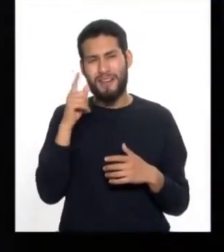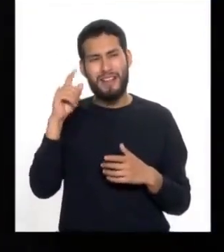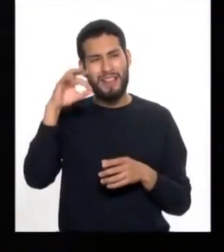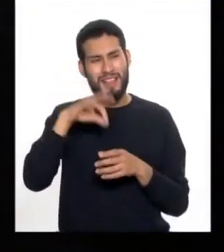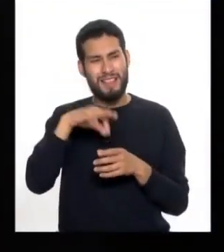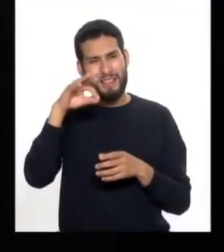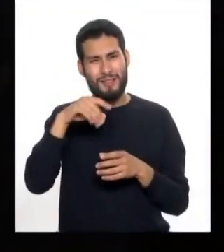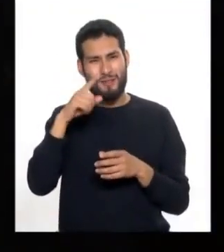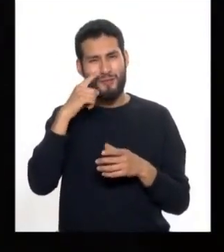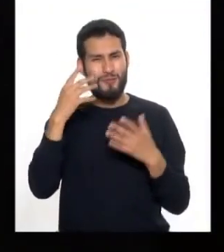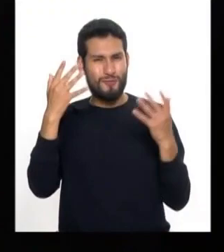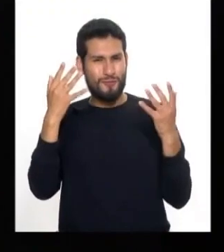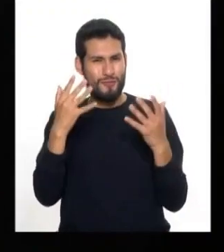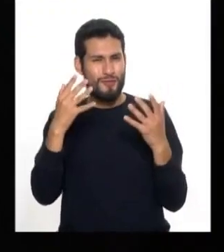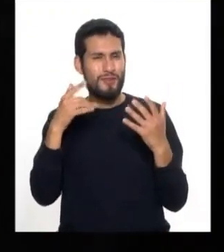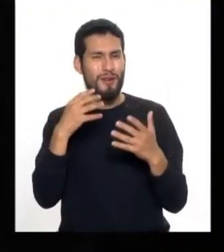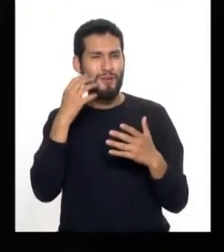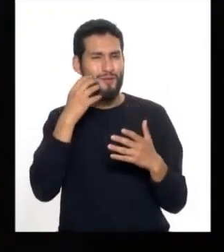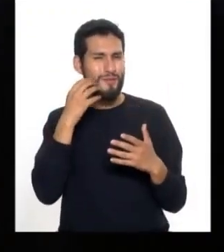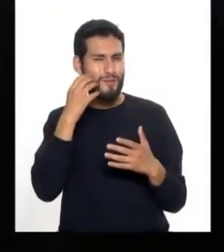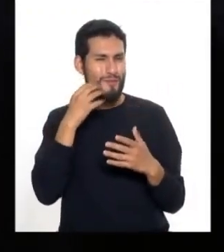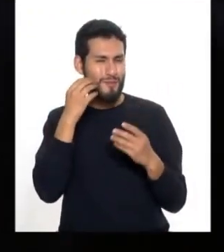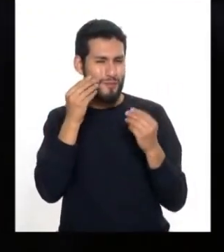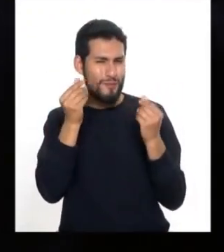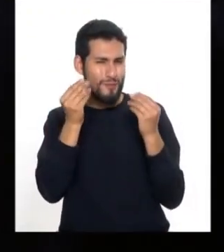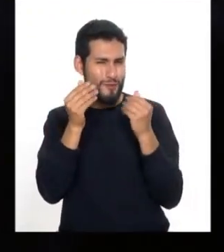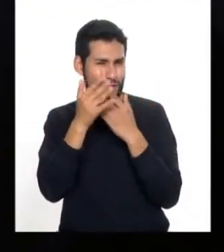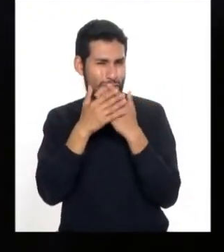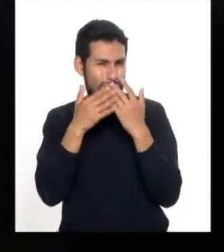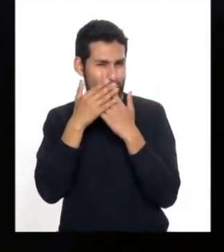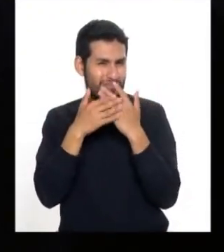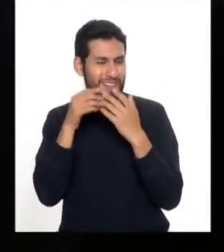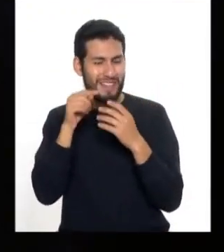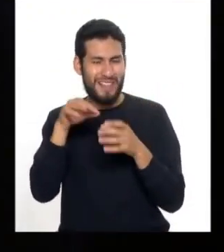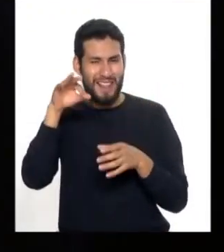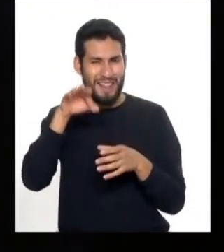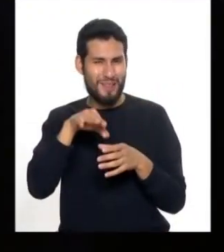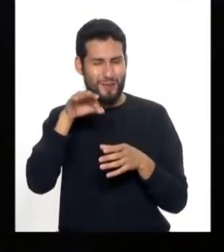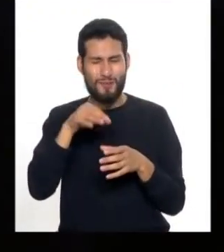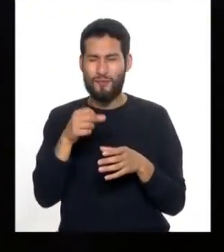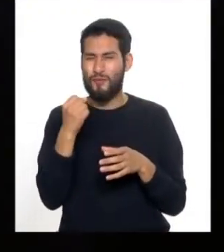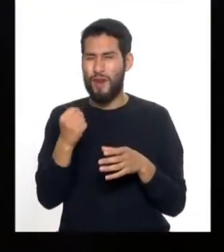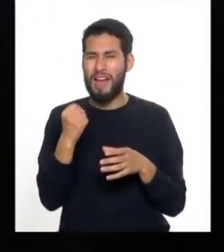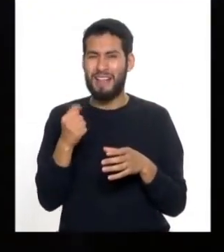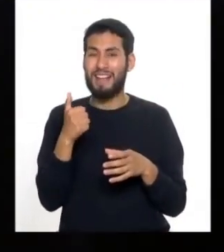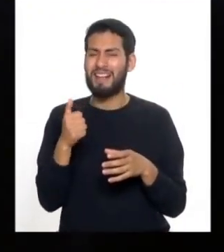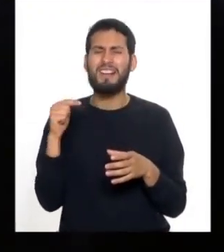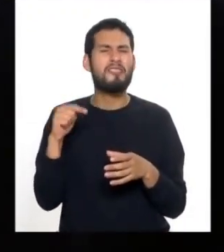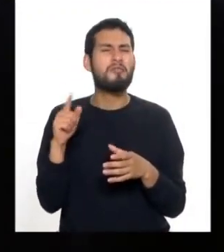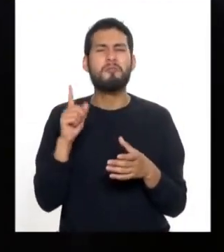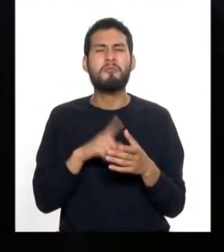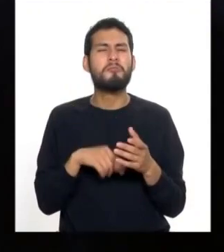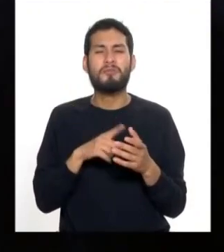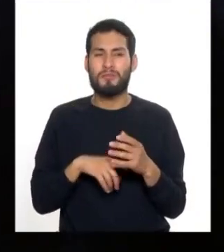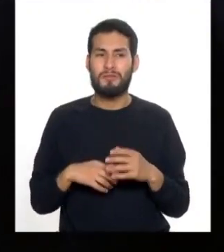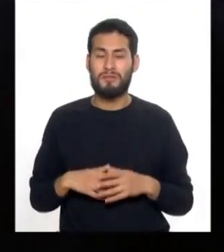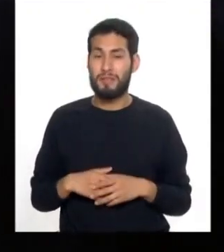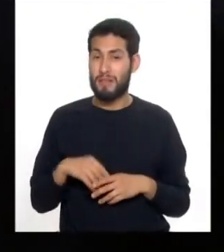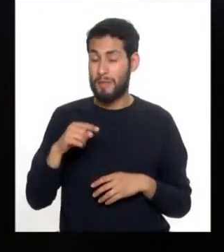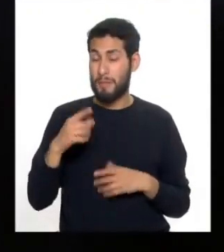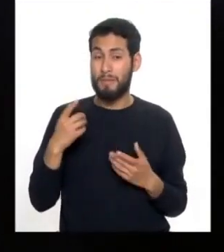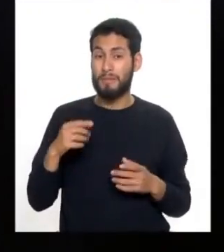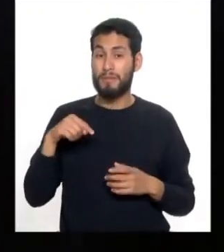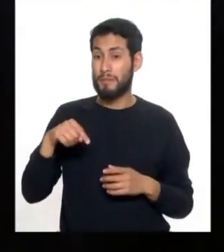Mire nada más este color tan pero tan cargado del té y es que está generando a partir de la